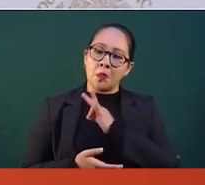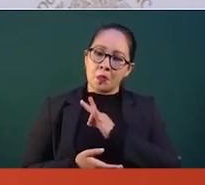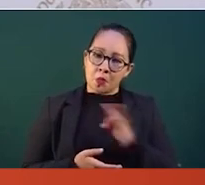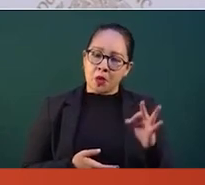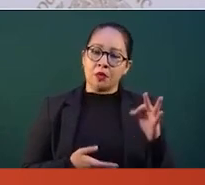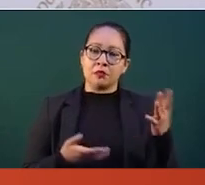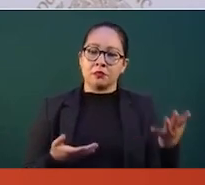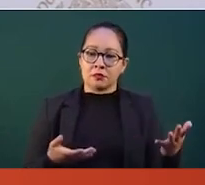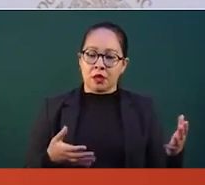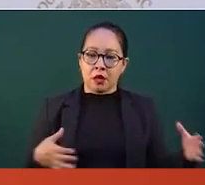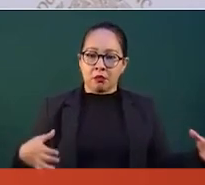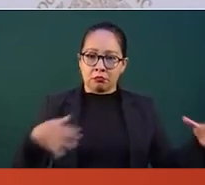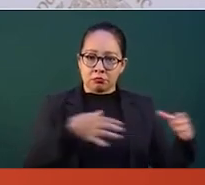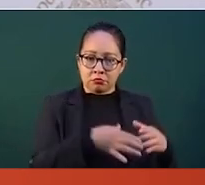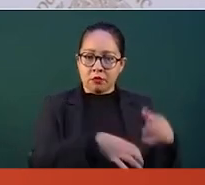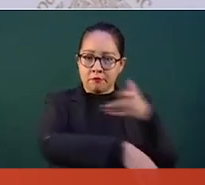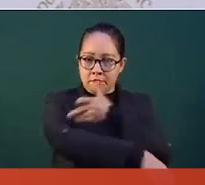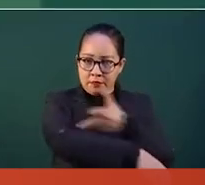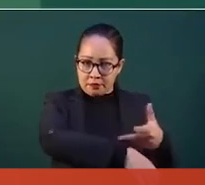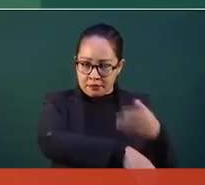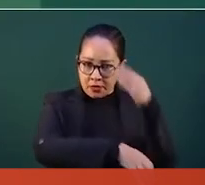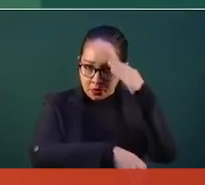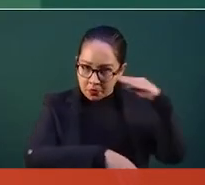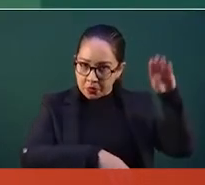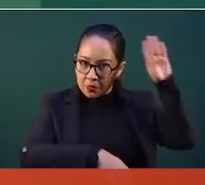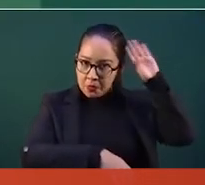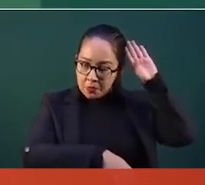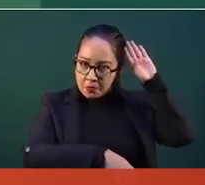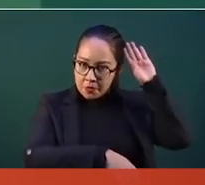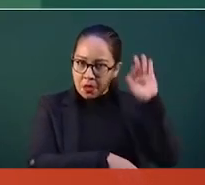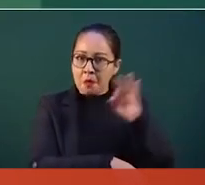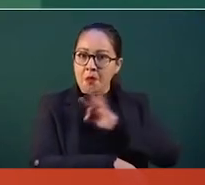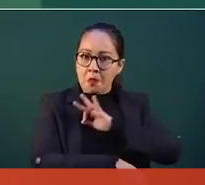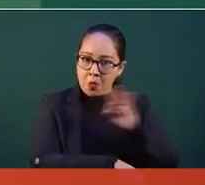familias de Cuba, remesas.